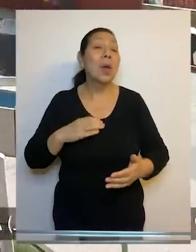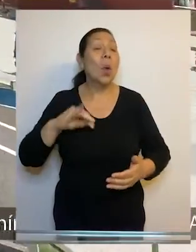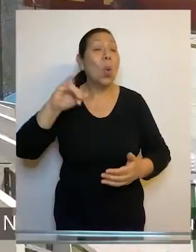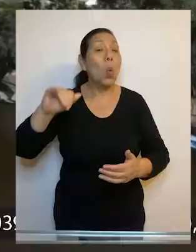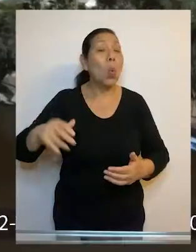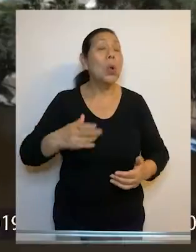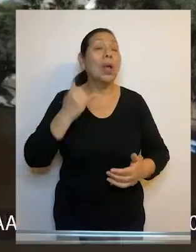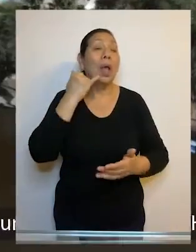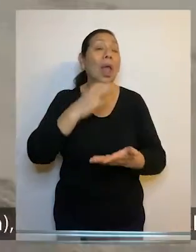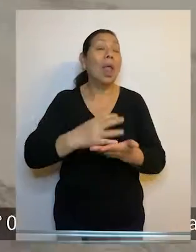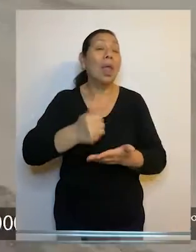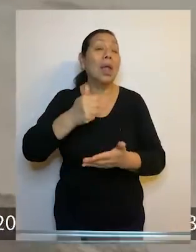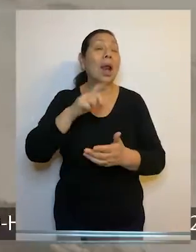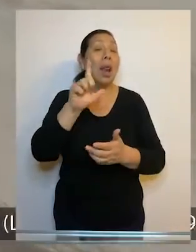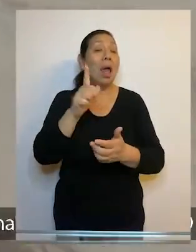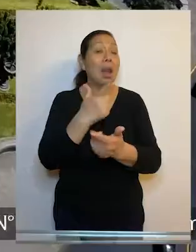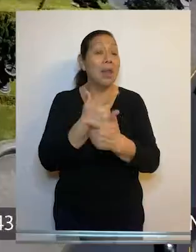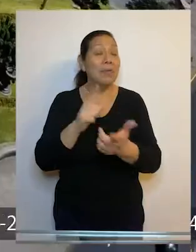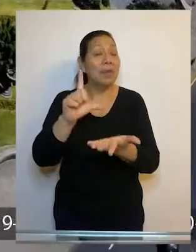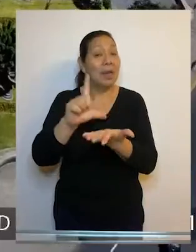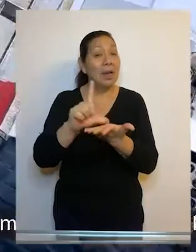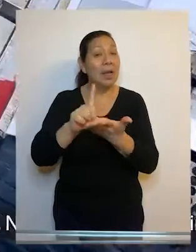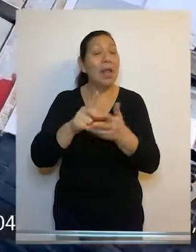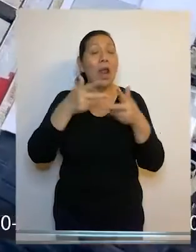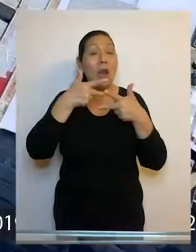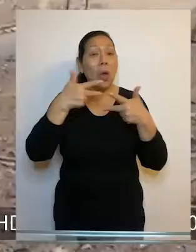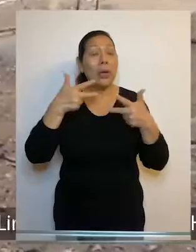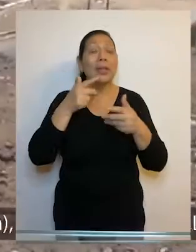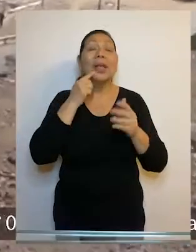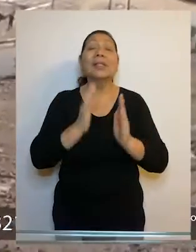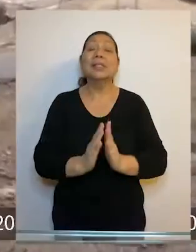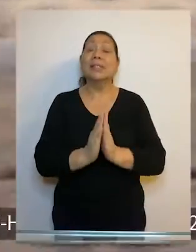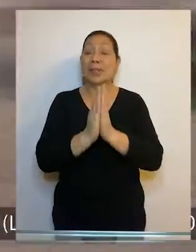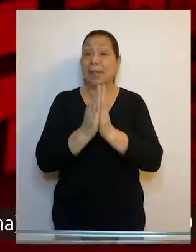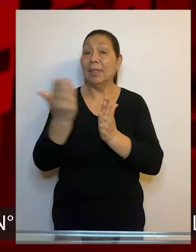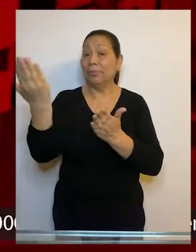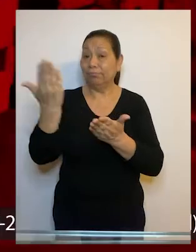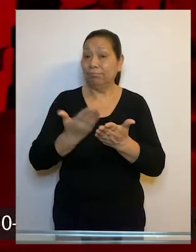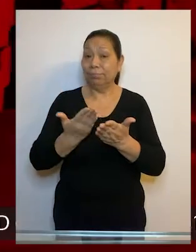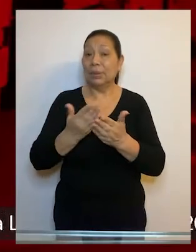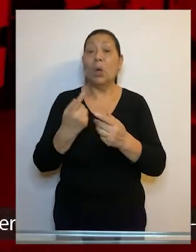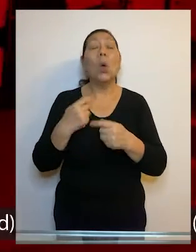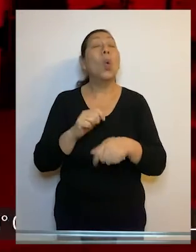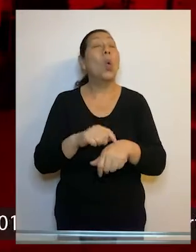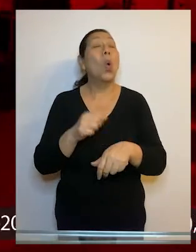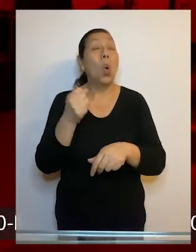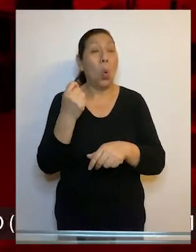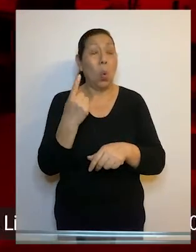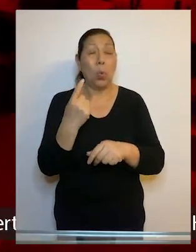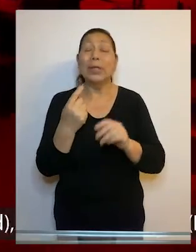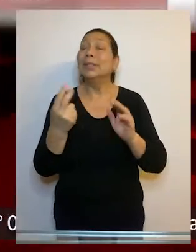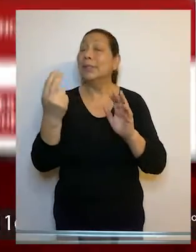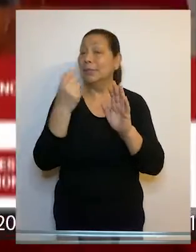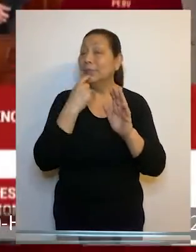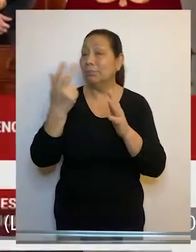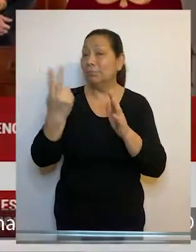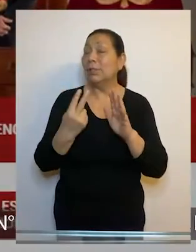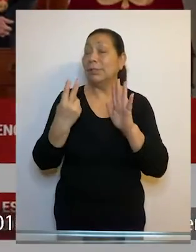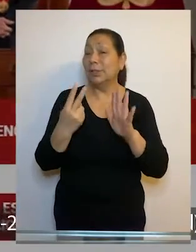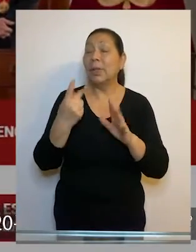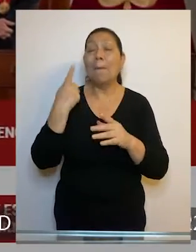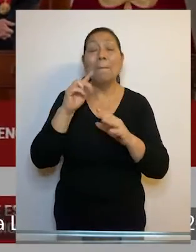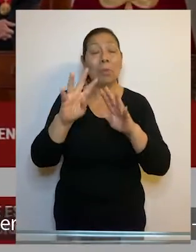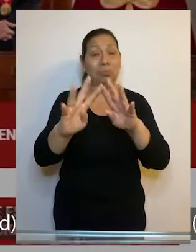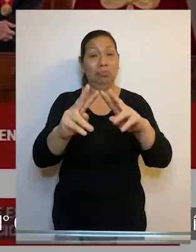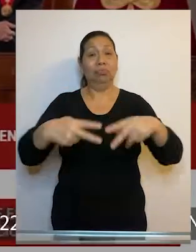Callao, Junín, Ica, La Libertad, Lima, Loreto y Santa. El acto procesal se realizó el lunes 7 de diciembre y